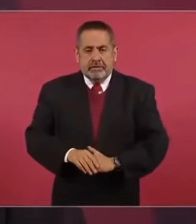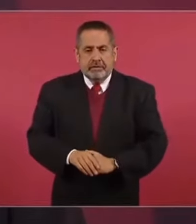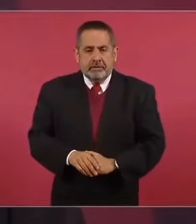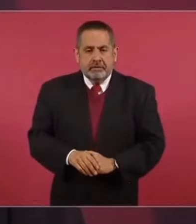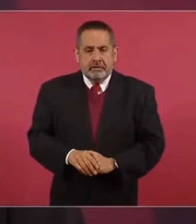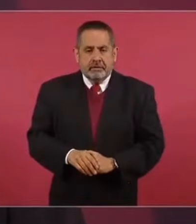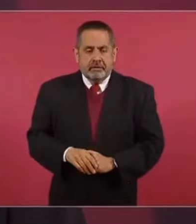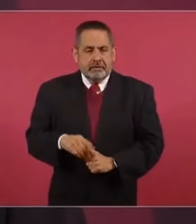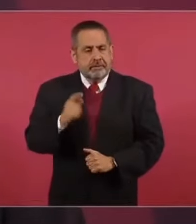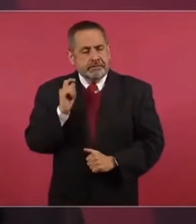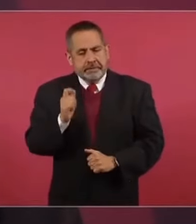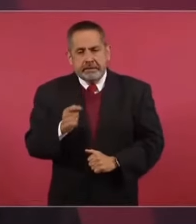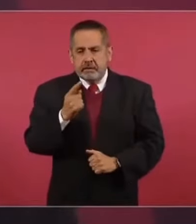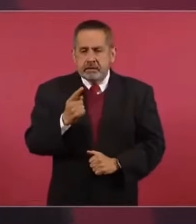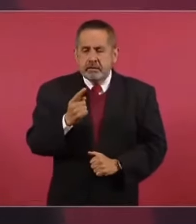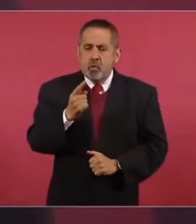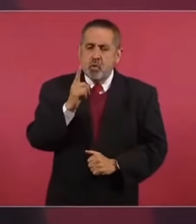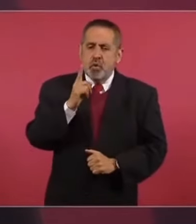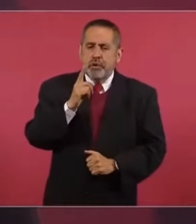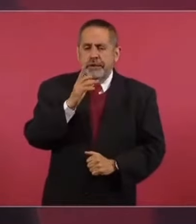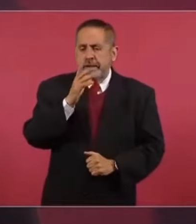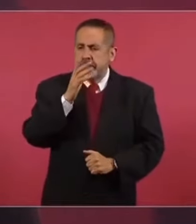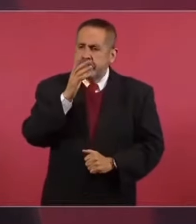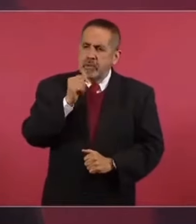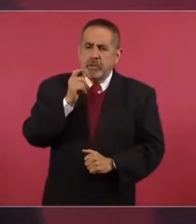Y no se puede. No se puede.